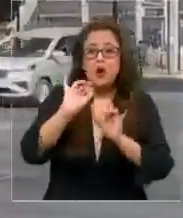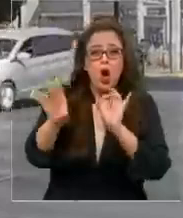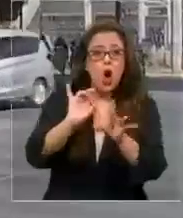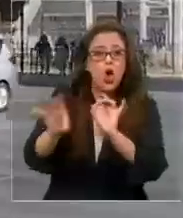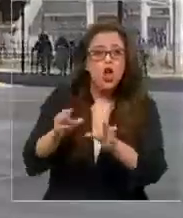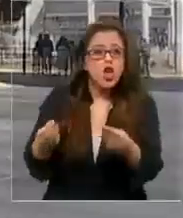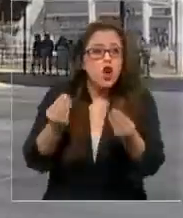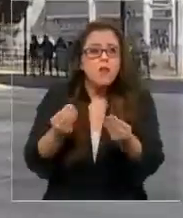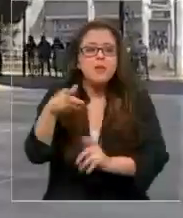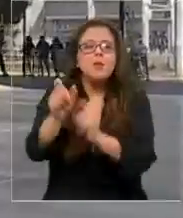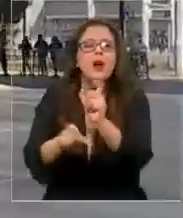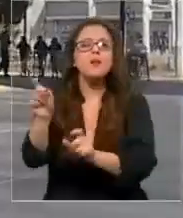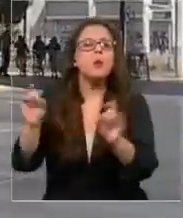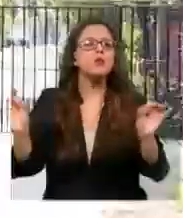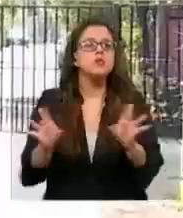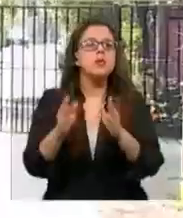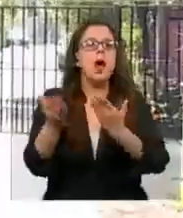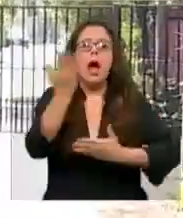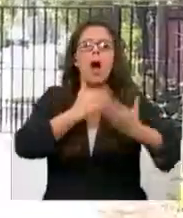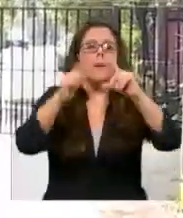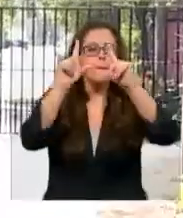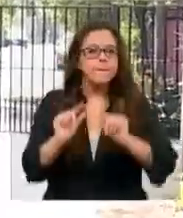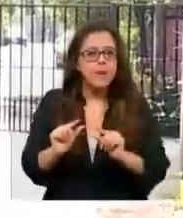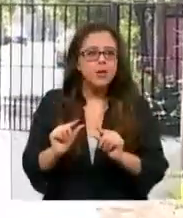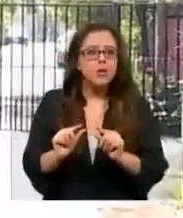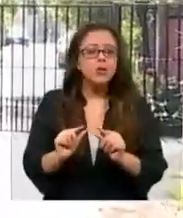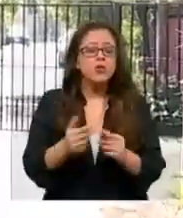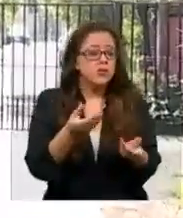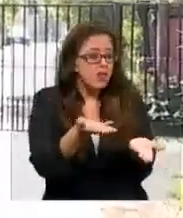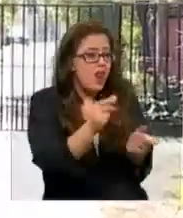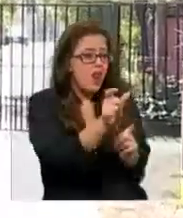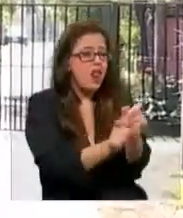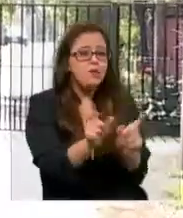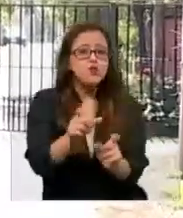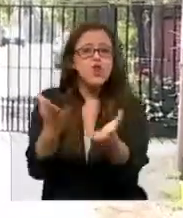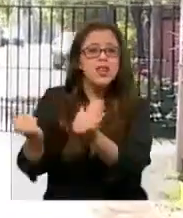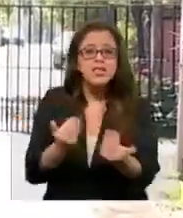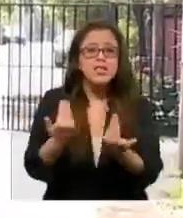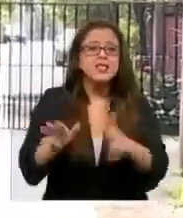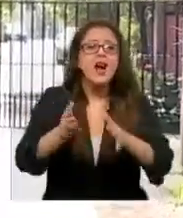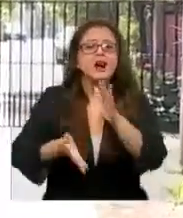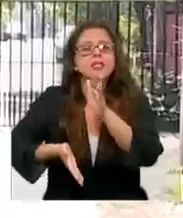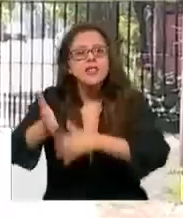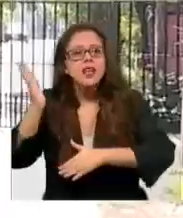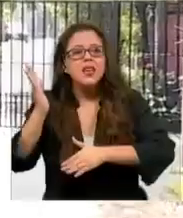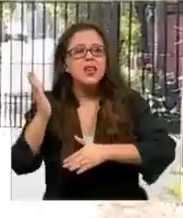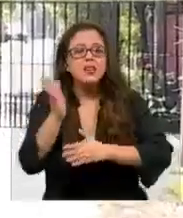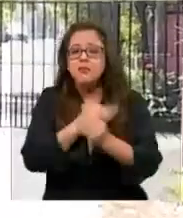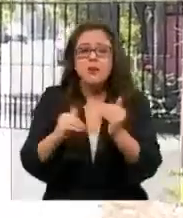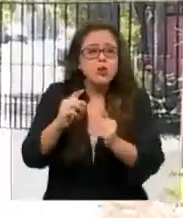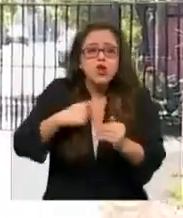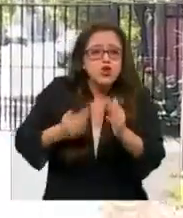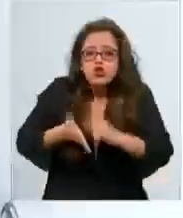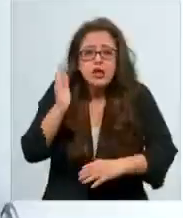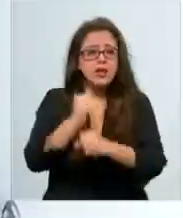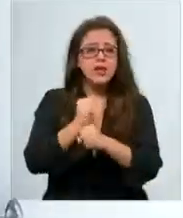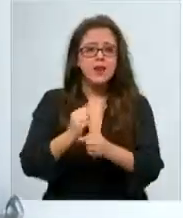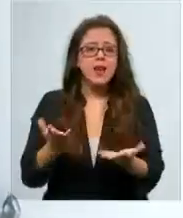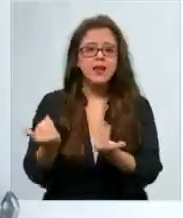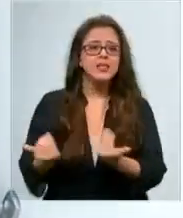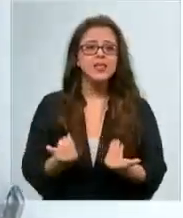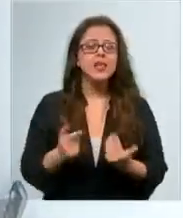justamente porque la gente seguramente se cuida menos. Porque la gente necesita hacer su actividad, salir a trabajar, tal como yo, salir a trabajar.